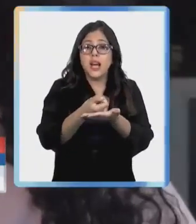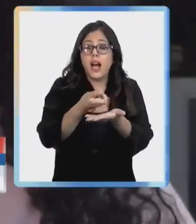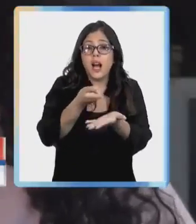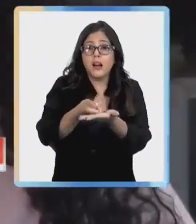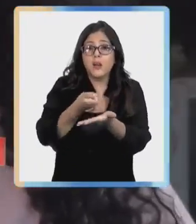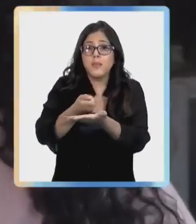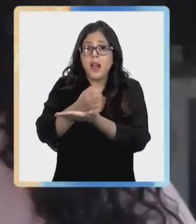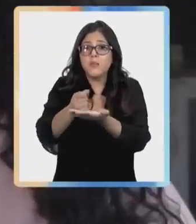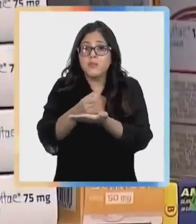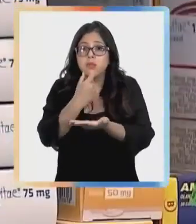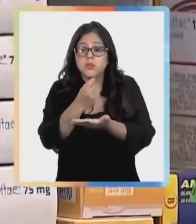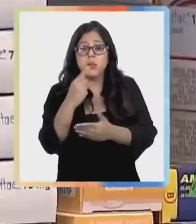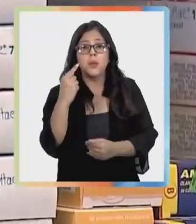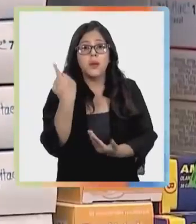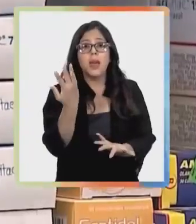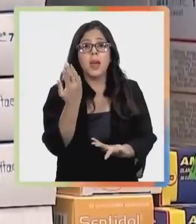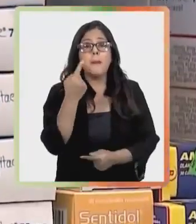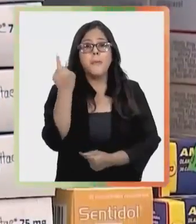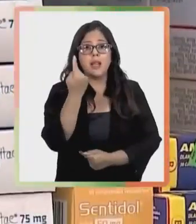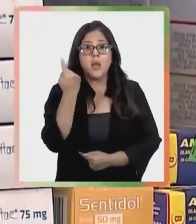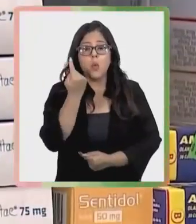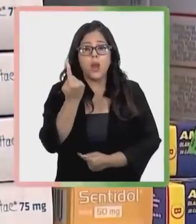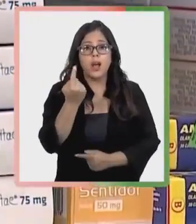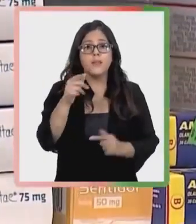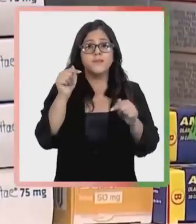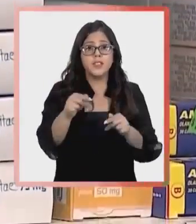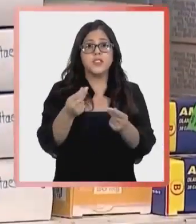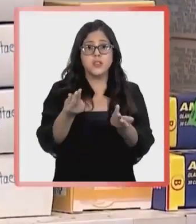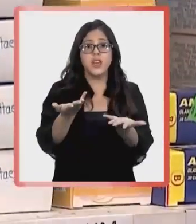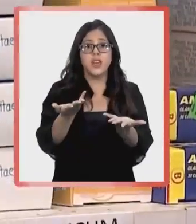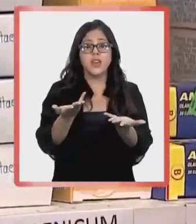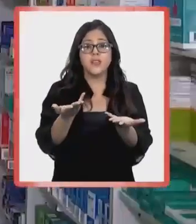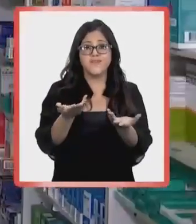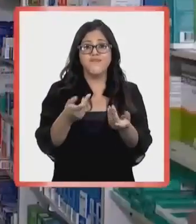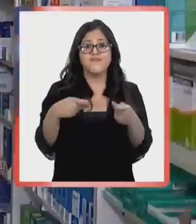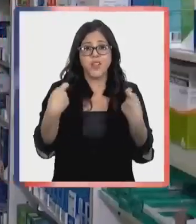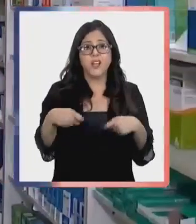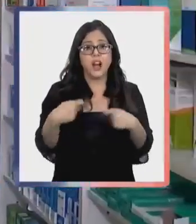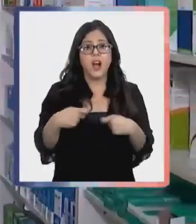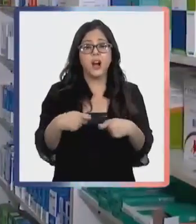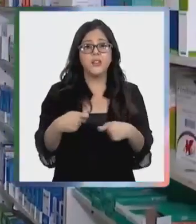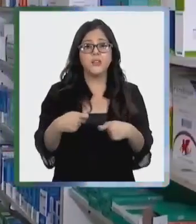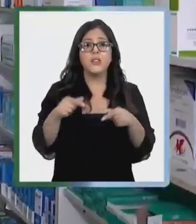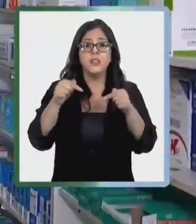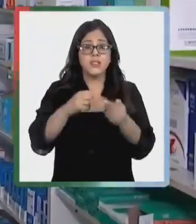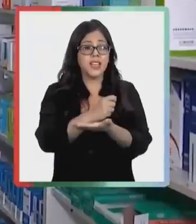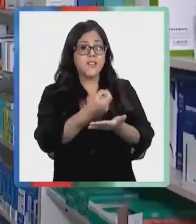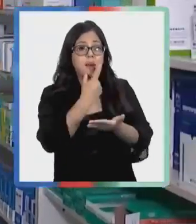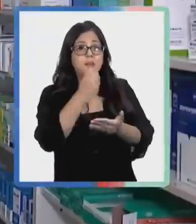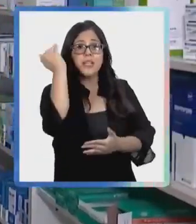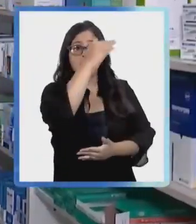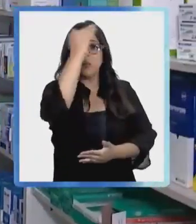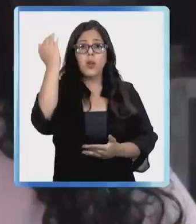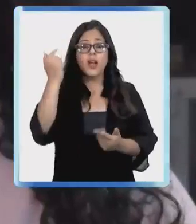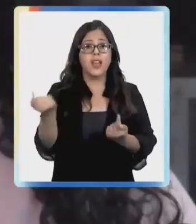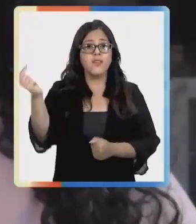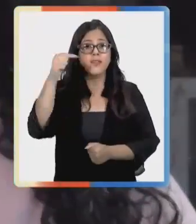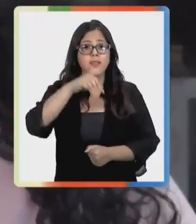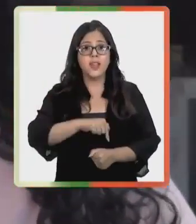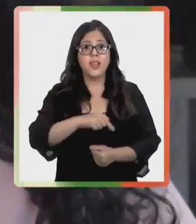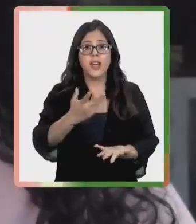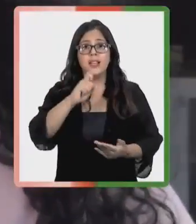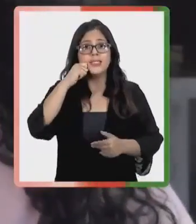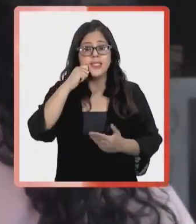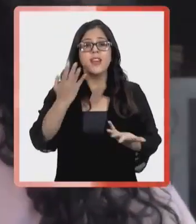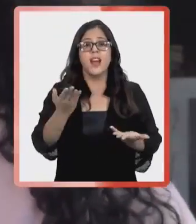adquiriendo por otros lugares de forma particular, tiene un alto costo económico. El hecho de que la farmacia popular haya llegado a nuestra